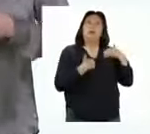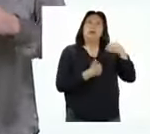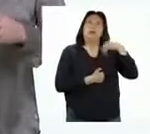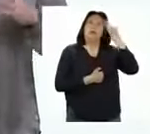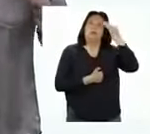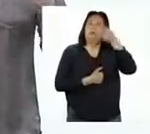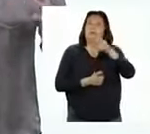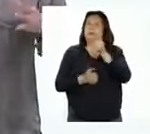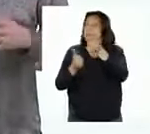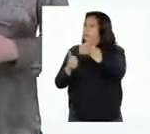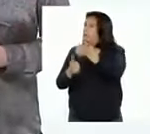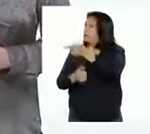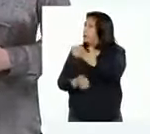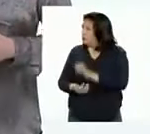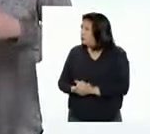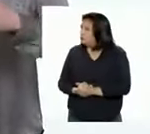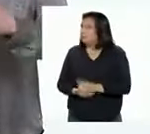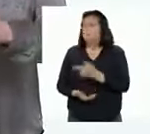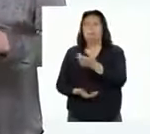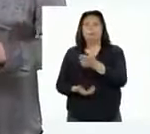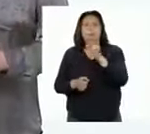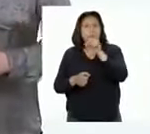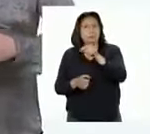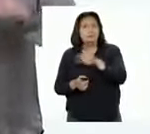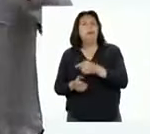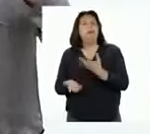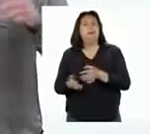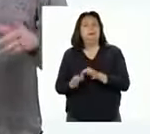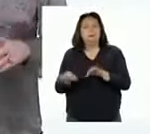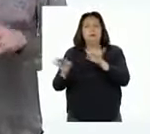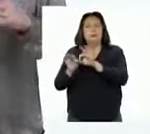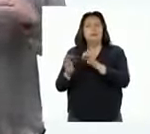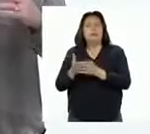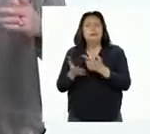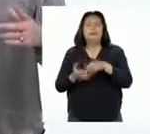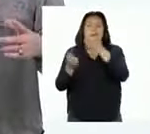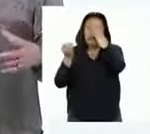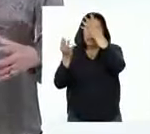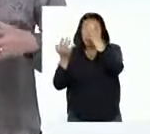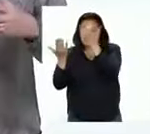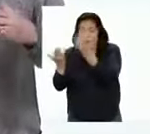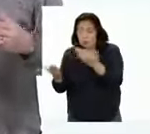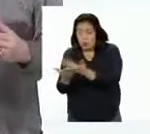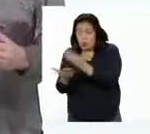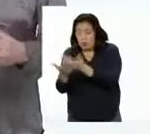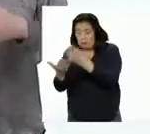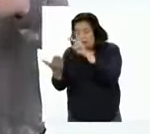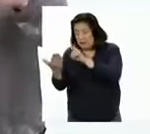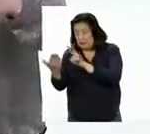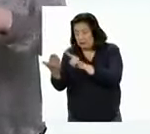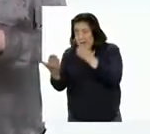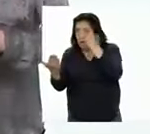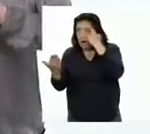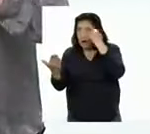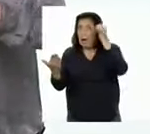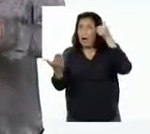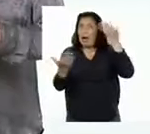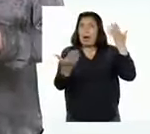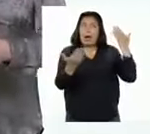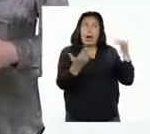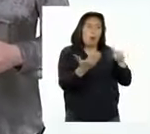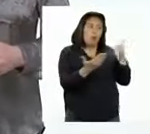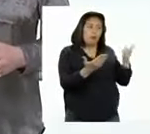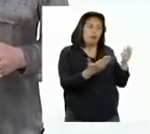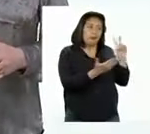¡Gran trabajo, Patricia! Es clave relacionar la información nueva que leemos con la que ya